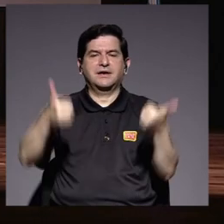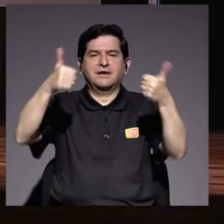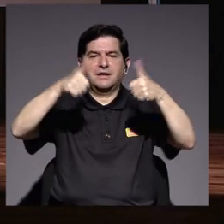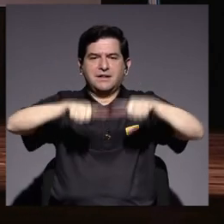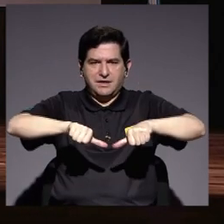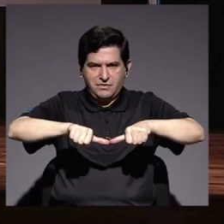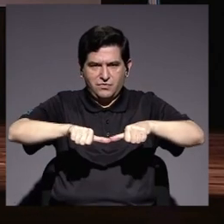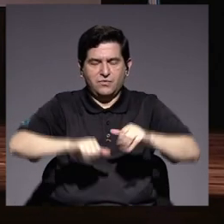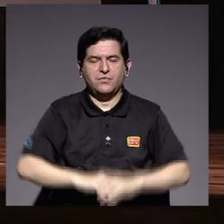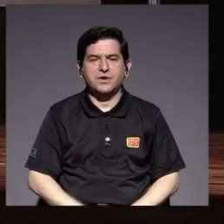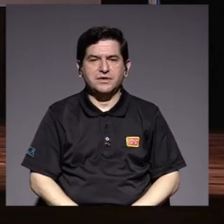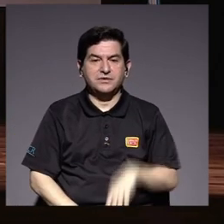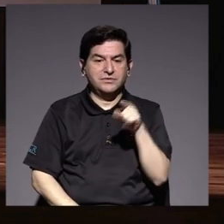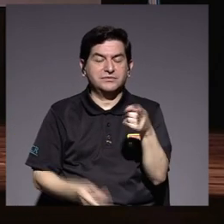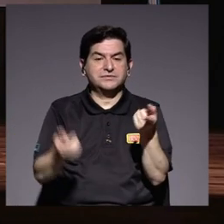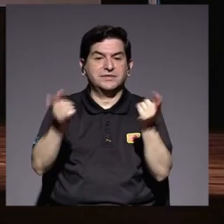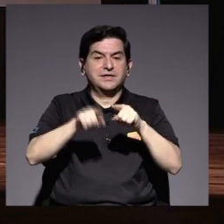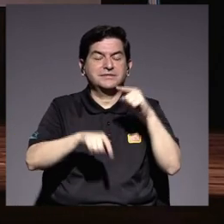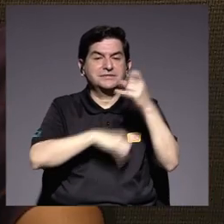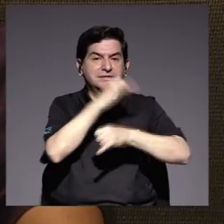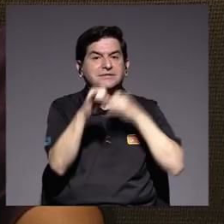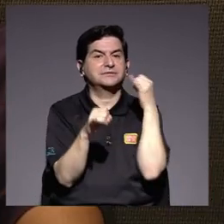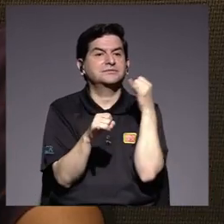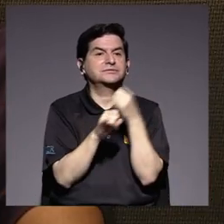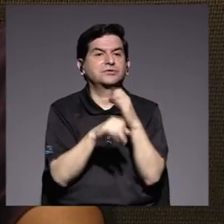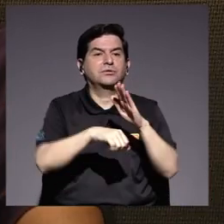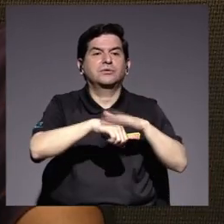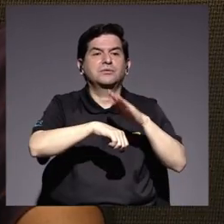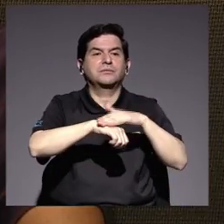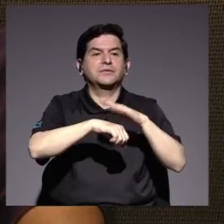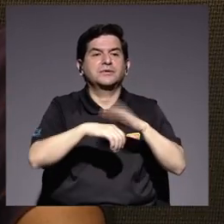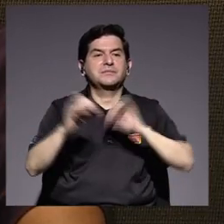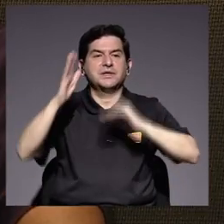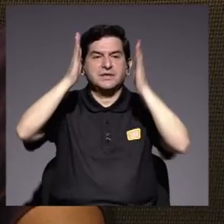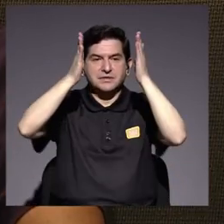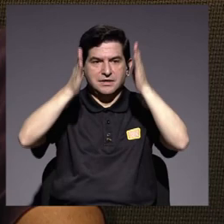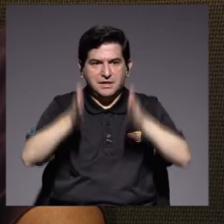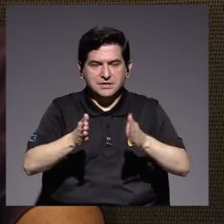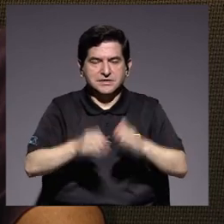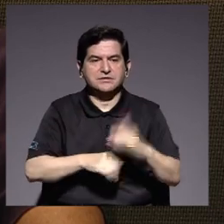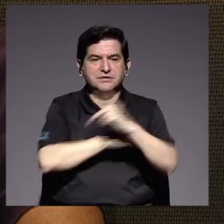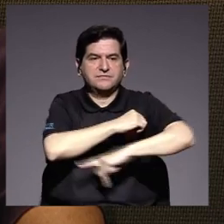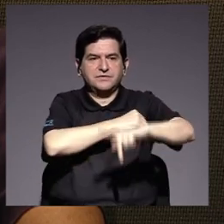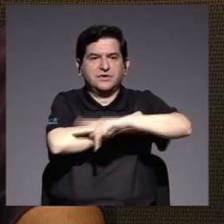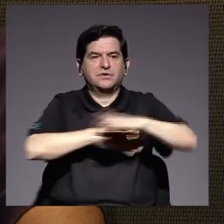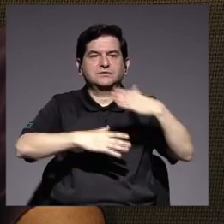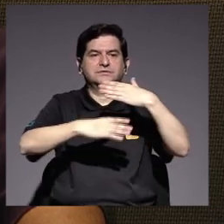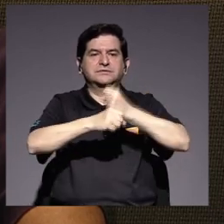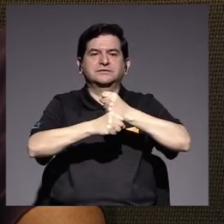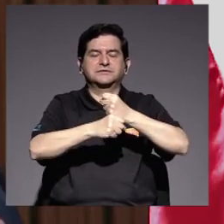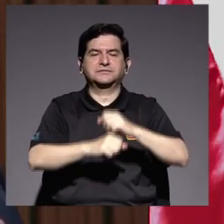internacionales permite a científicas y científicos de nuestro país.